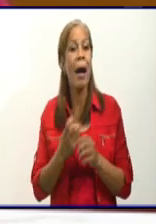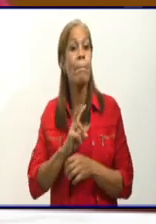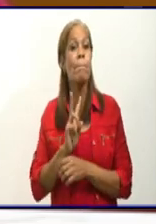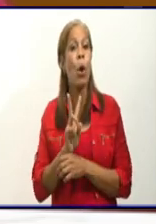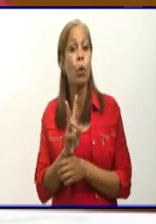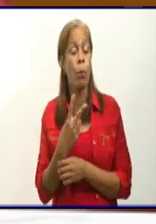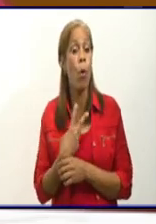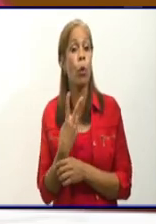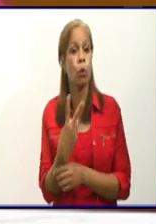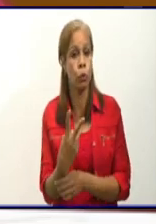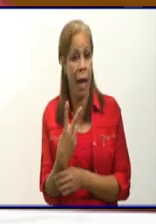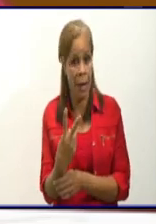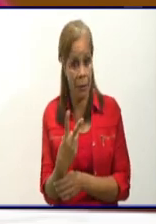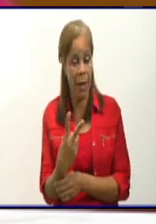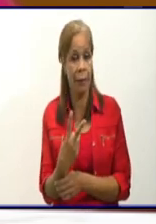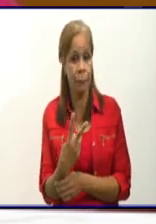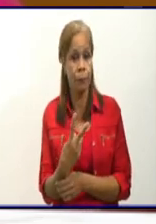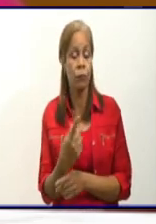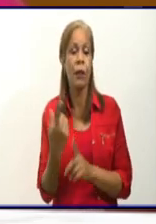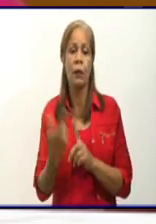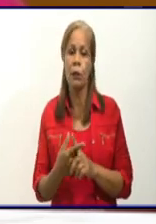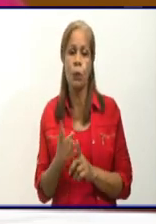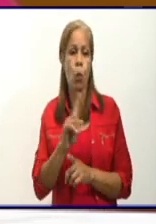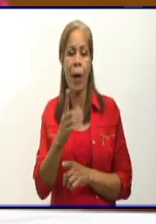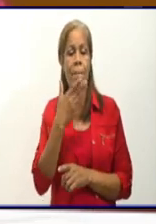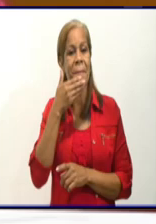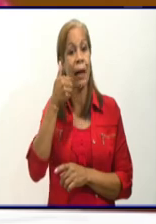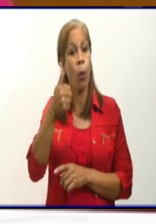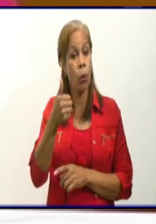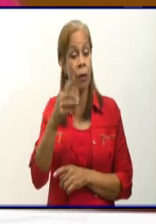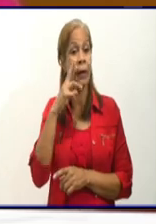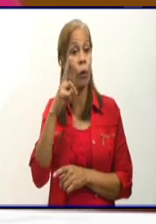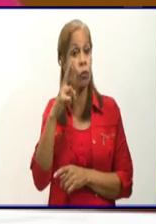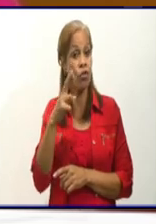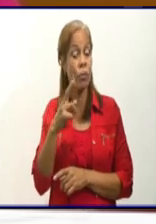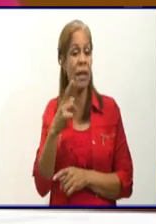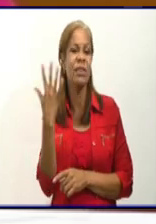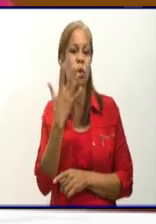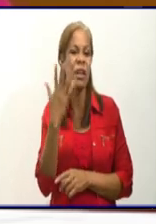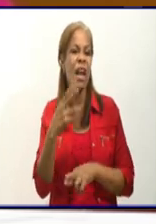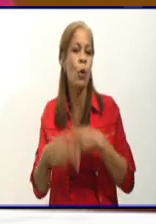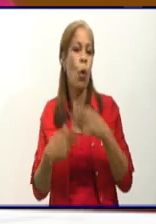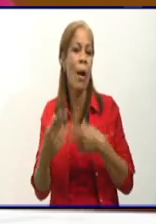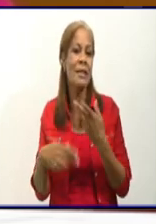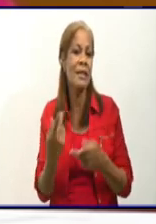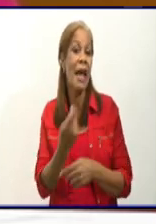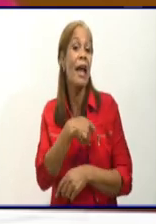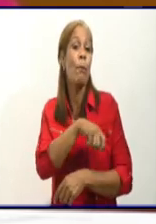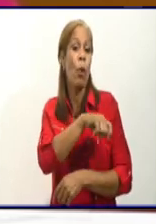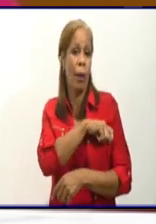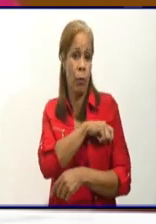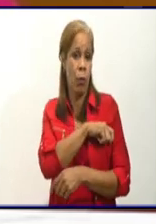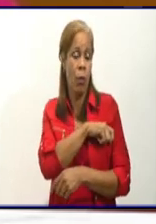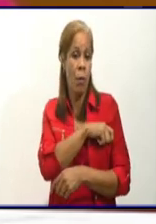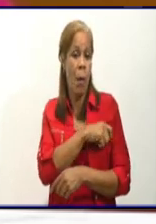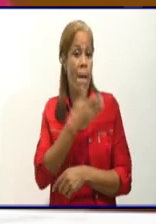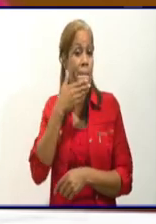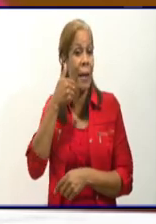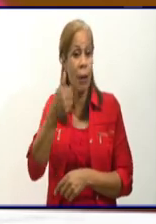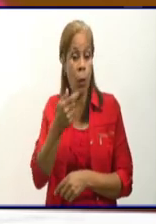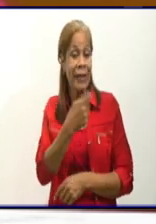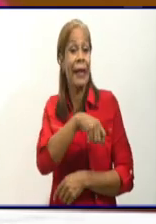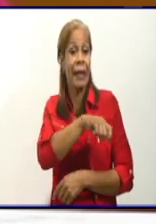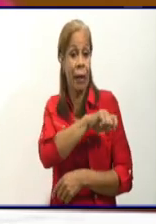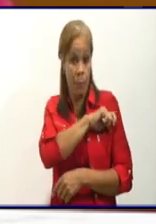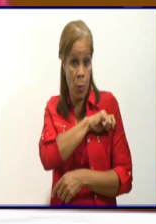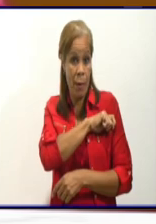merecidísimo el reconocimiento, y no hay mejor reconocimiento que el que da el pueblo. Que la opinión del pueblo, que la opinión del pueblo sea positiva,